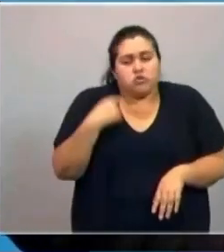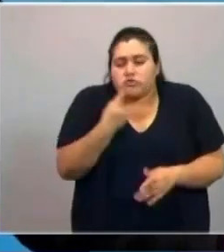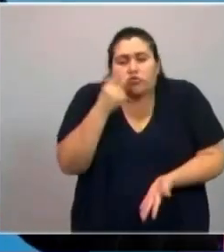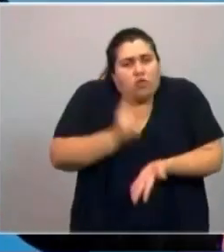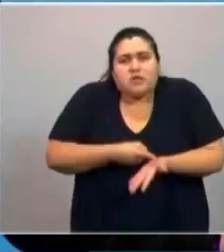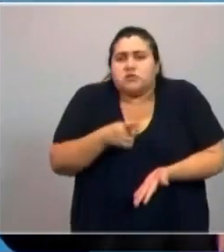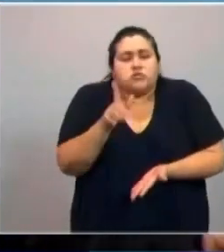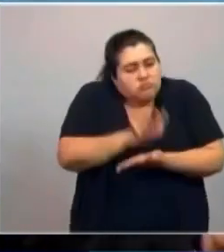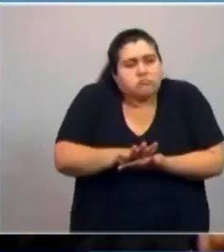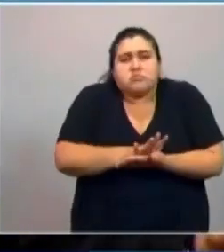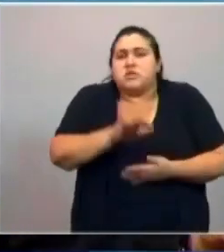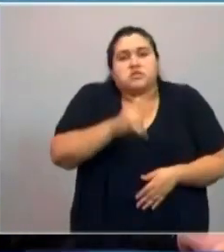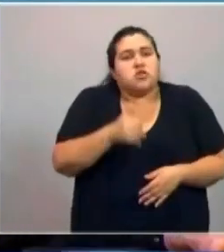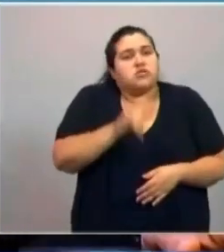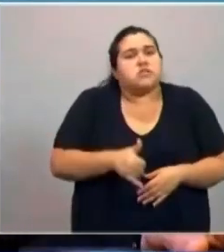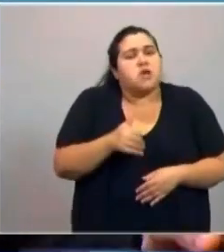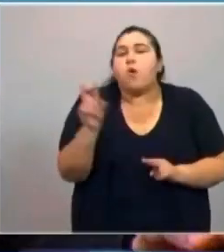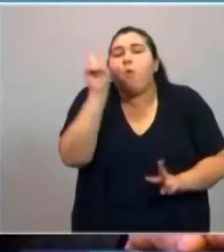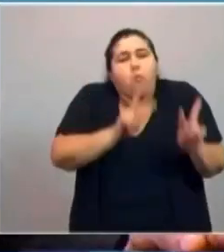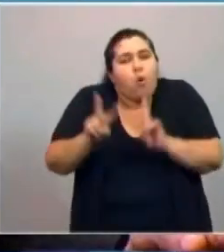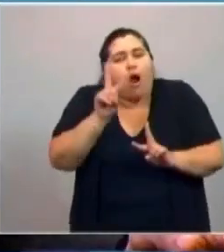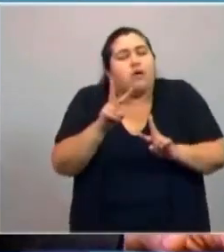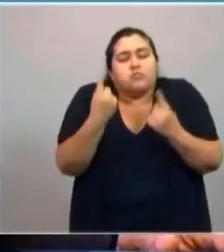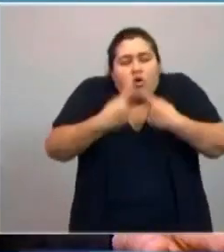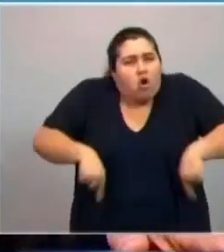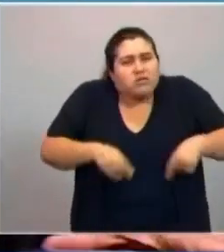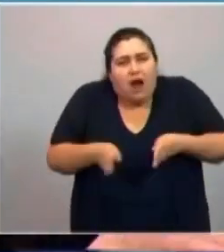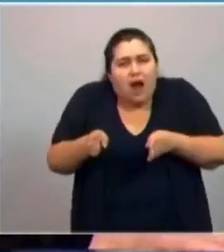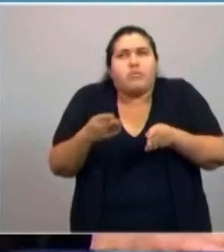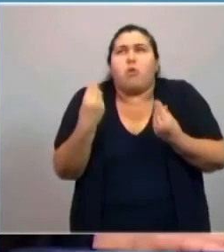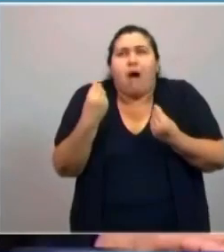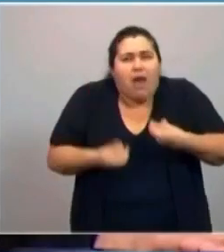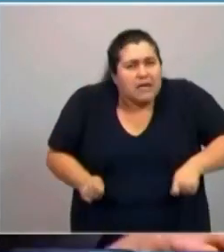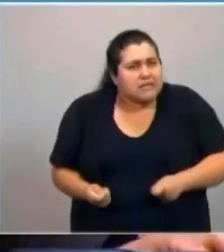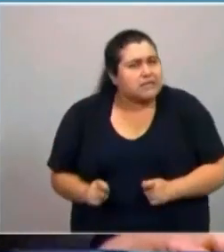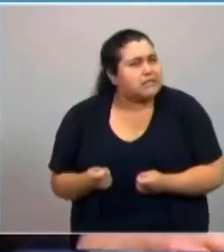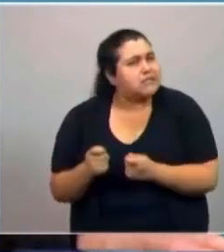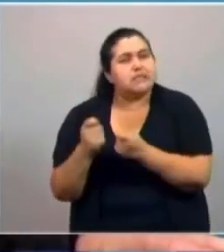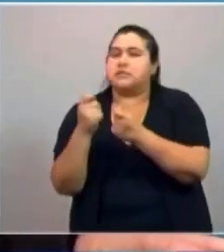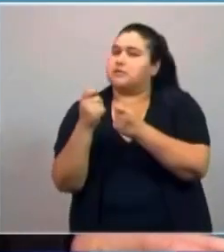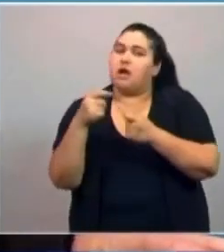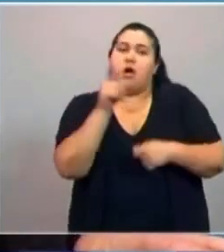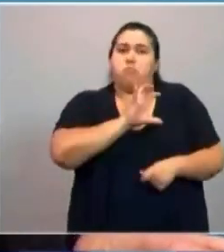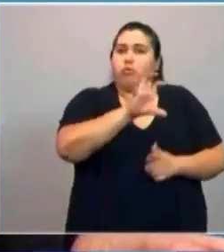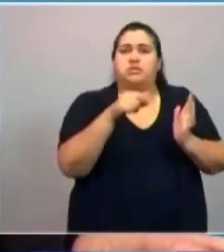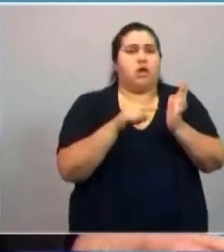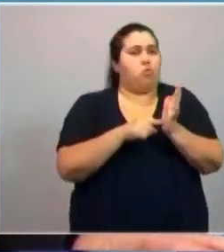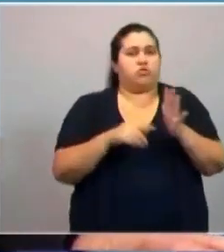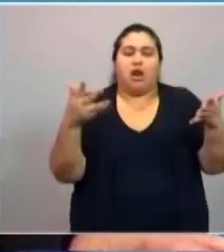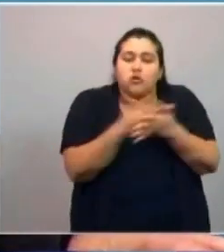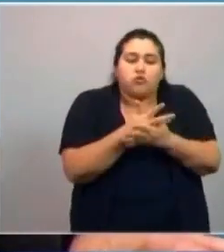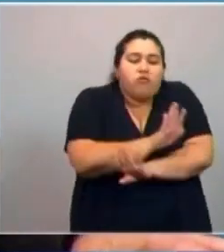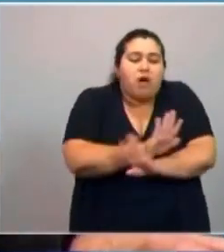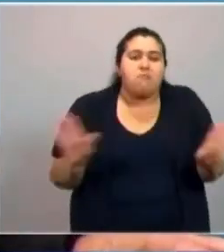adelante todos los caminos que sean necesarios para que la provincia de Buenos Aires no sufra otra agresión